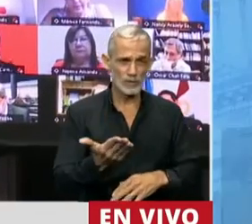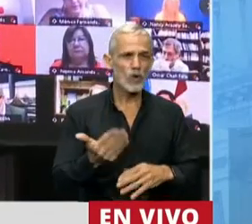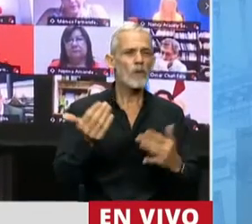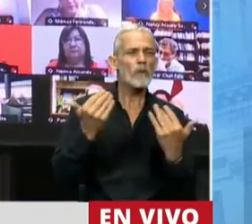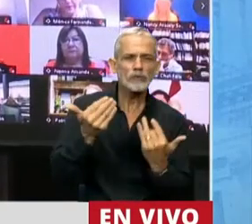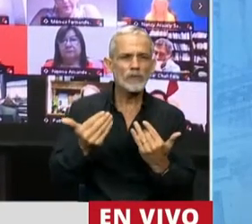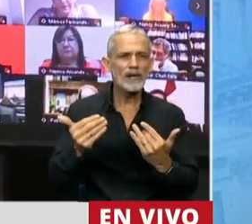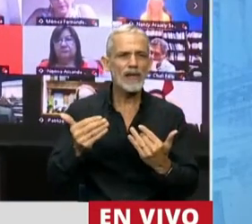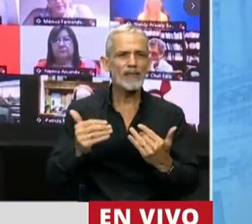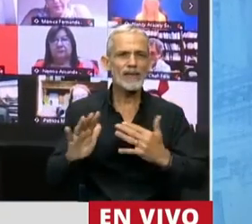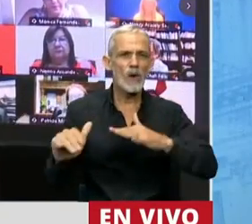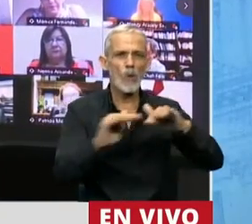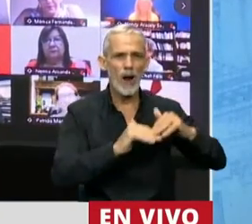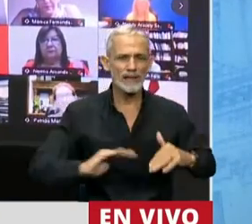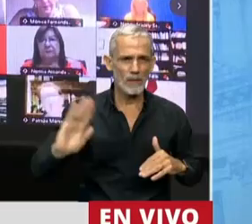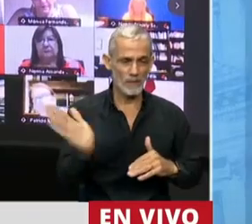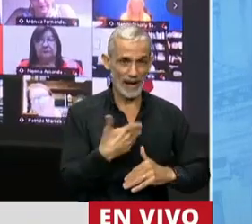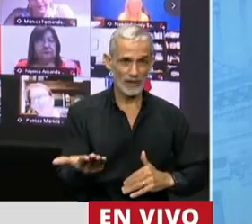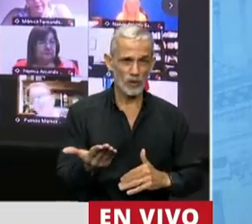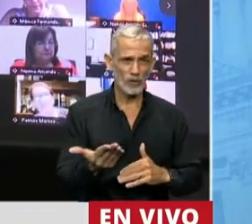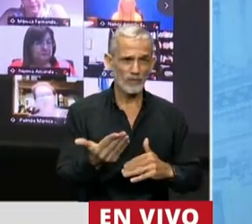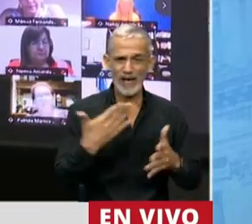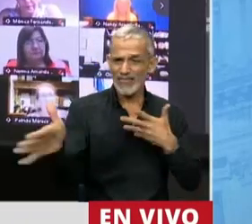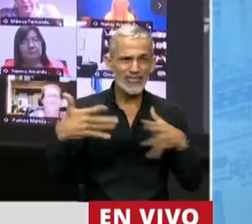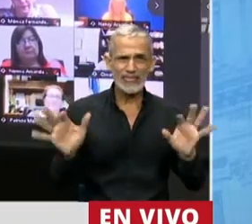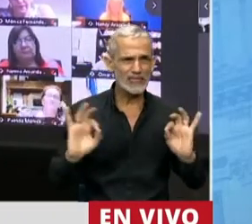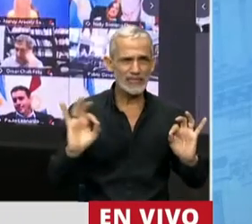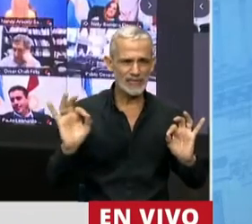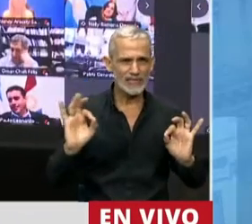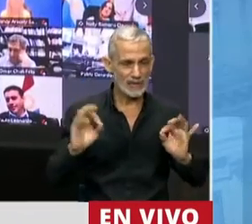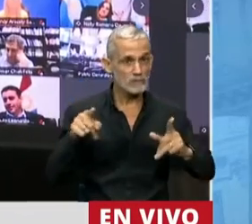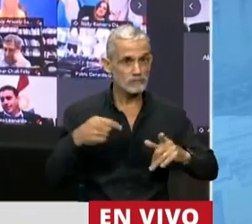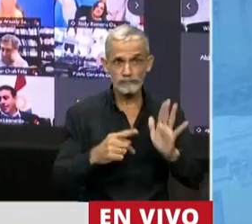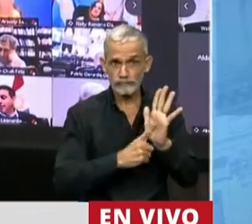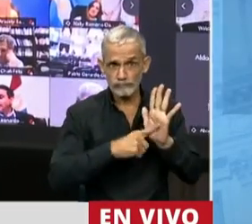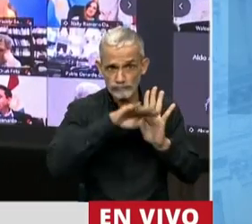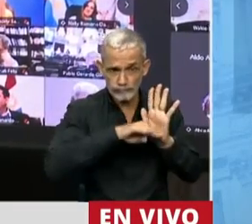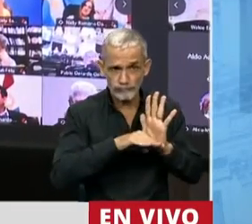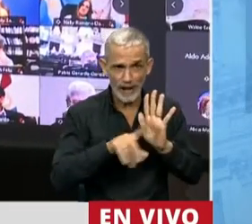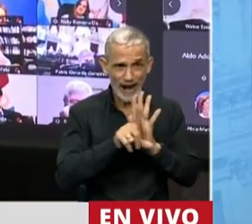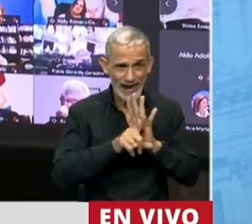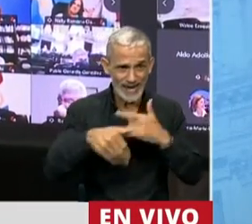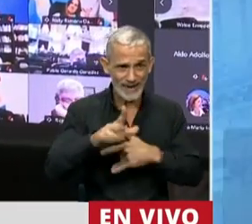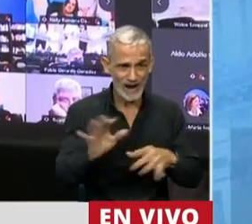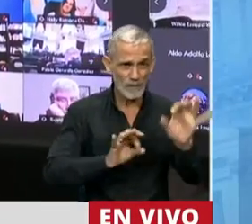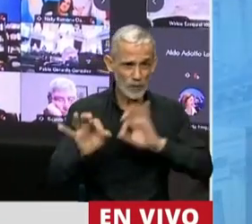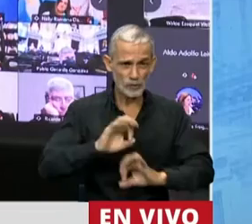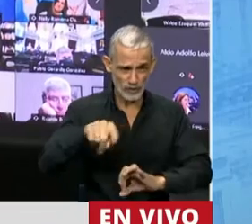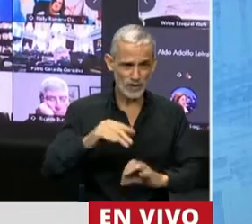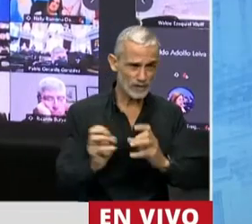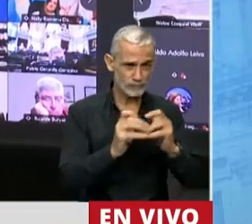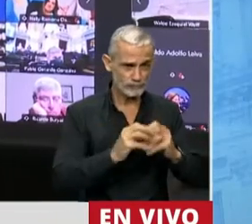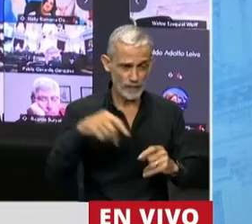posibilidades sin discriminación. Y creo que esta norma que estamos tratando,